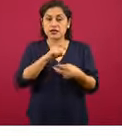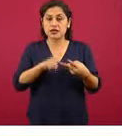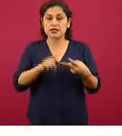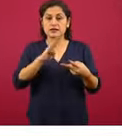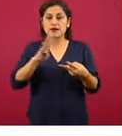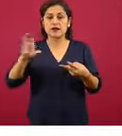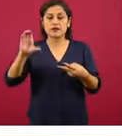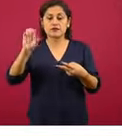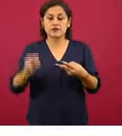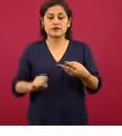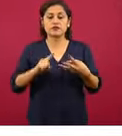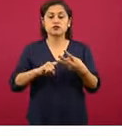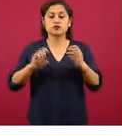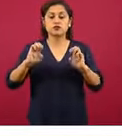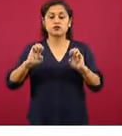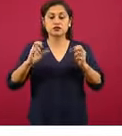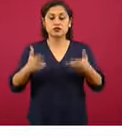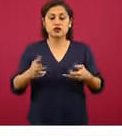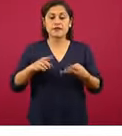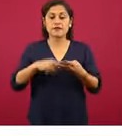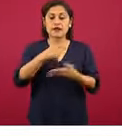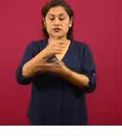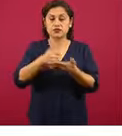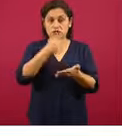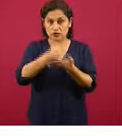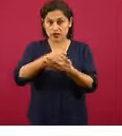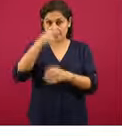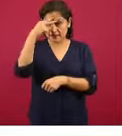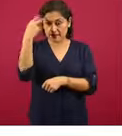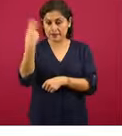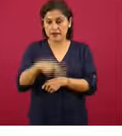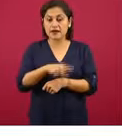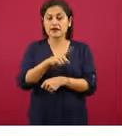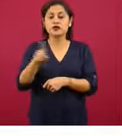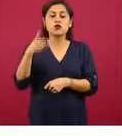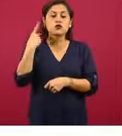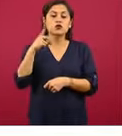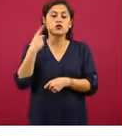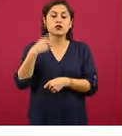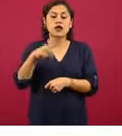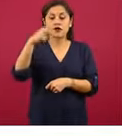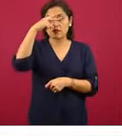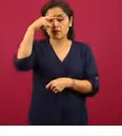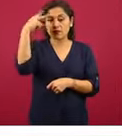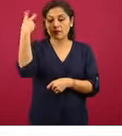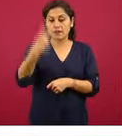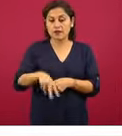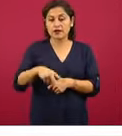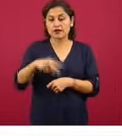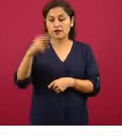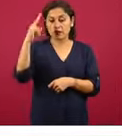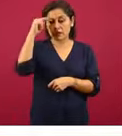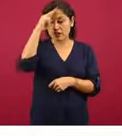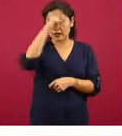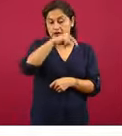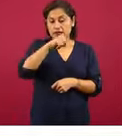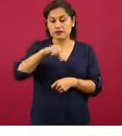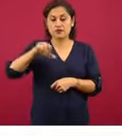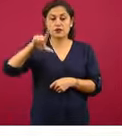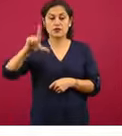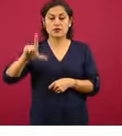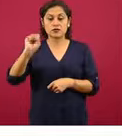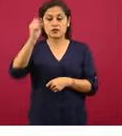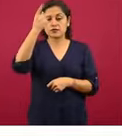Chiapas, Ciudad de México va disminuyendo en un promedio general. Durango, México, Nayarit, Nuevo León, San Luis Potosí, Sinaloa y